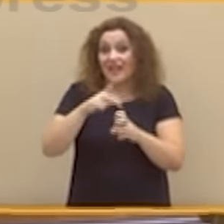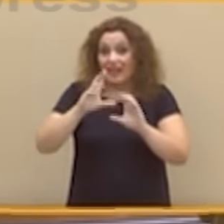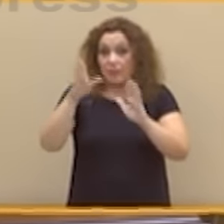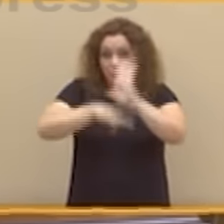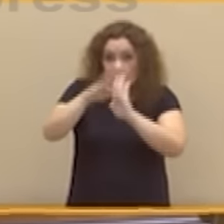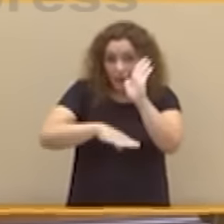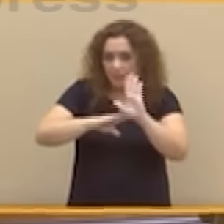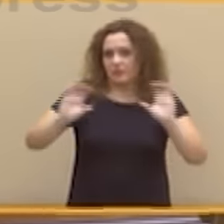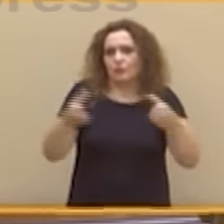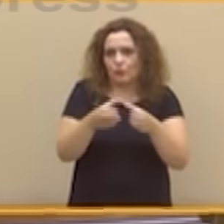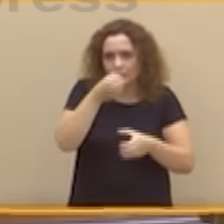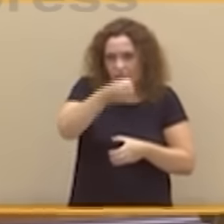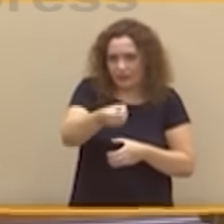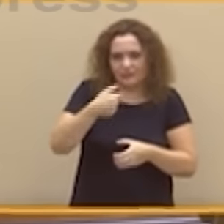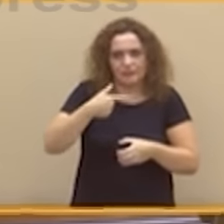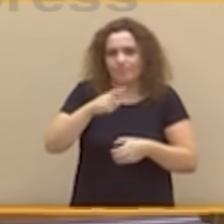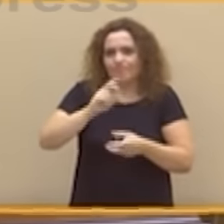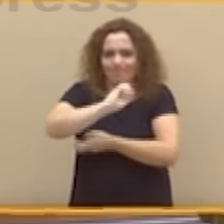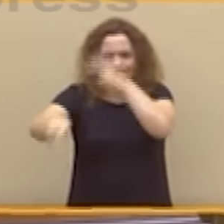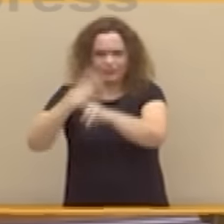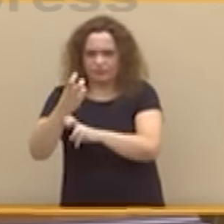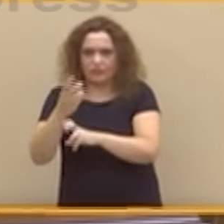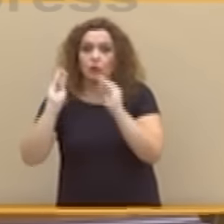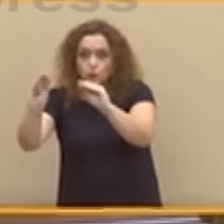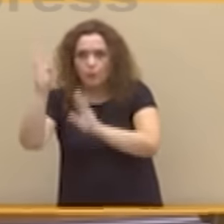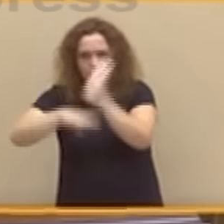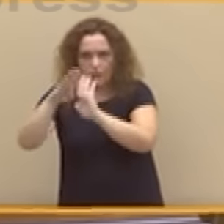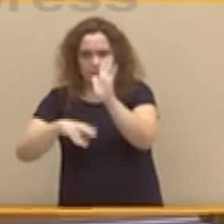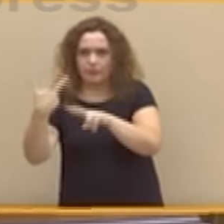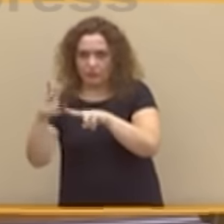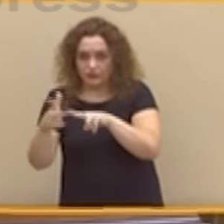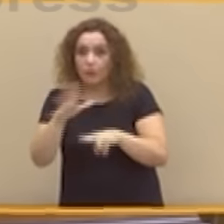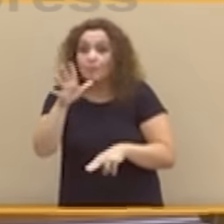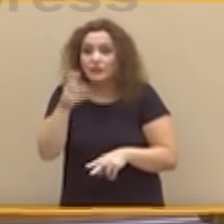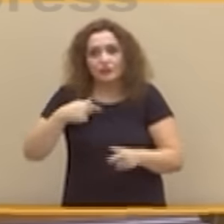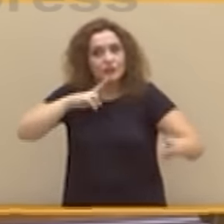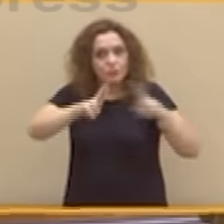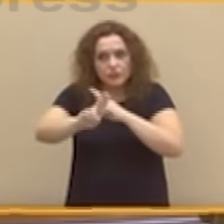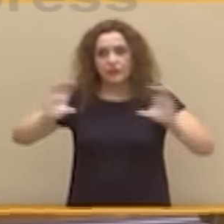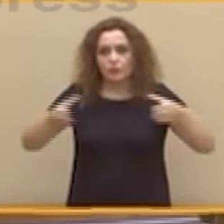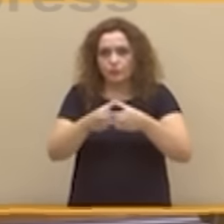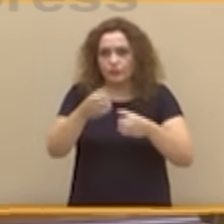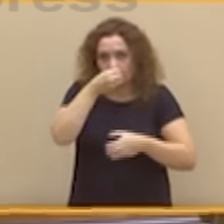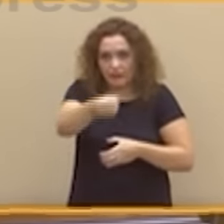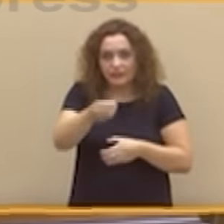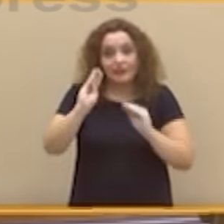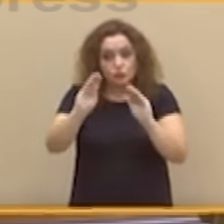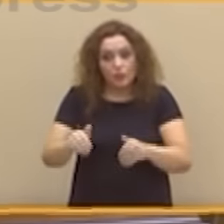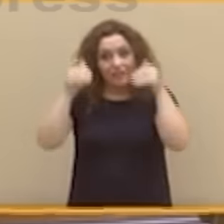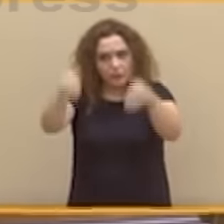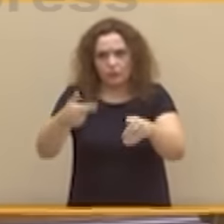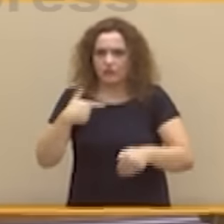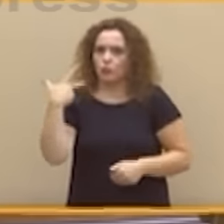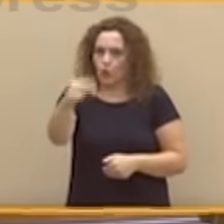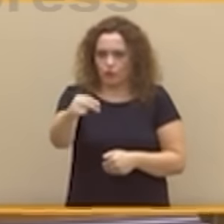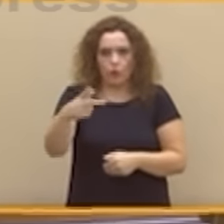totalidad de su programa de gobierno. Por eso la respuesta del Grupo Parlamentario Socialista a su candidatura es un no. Un no rotundo,